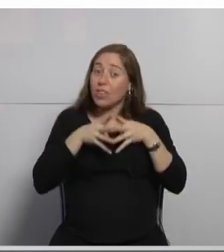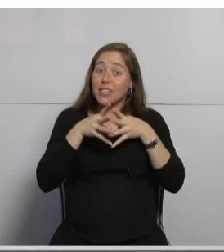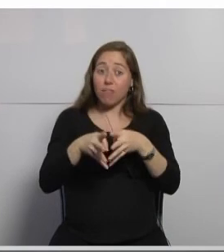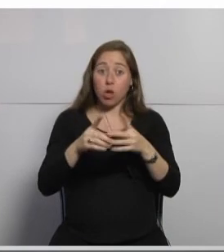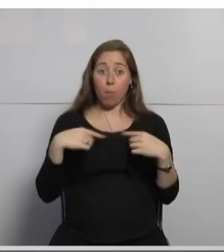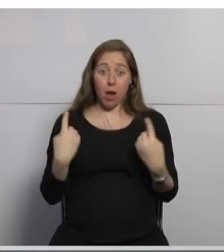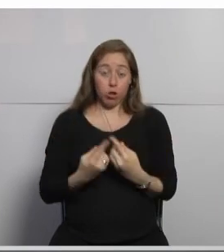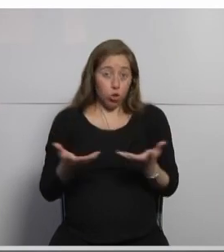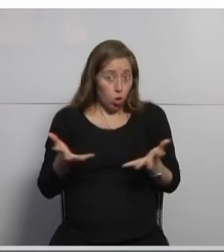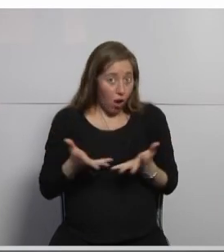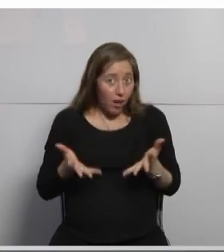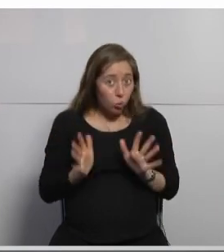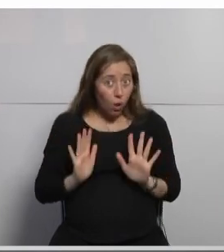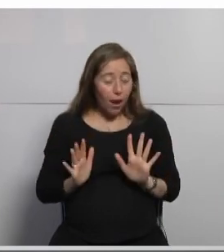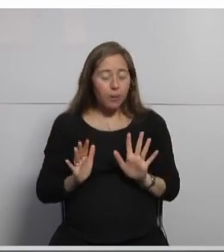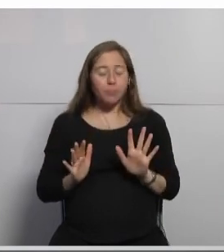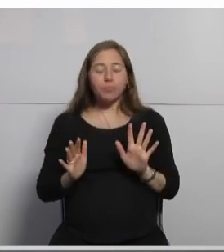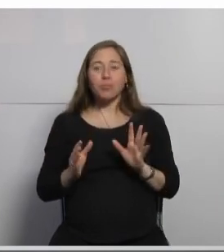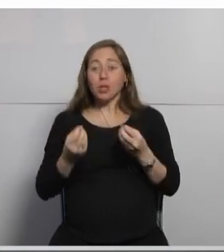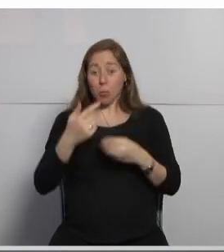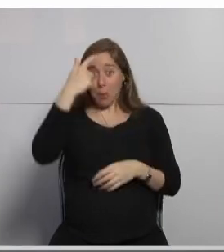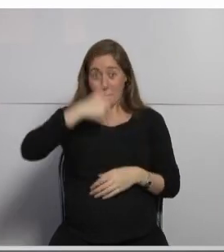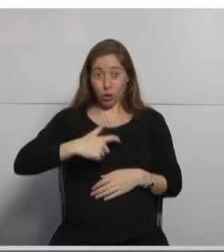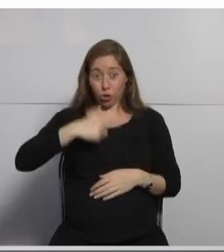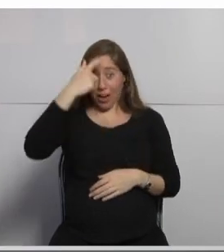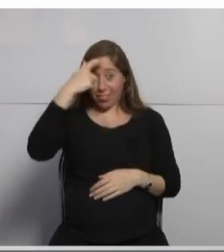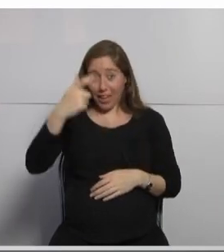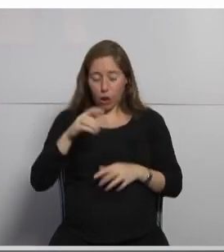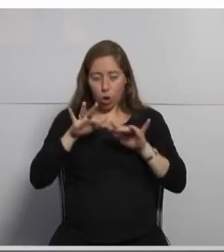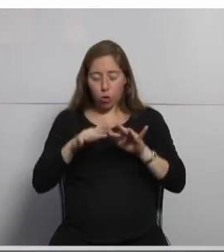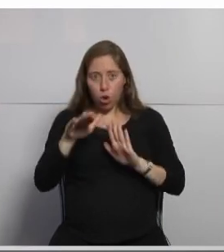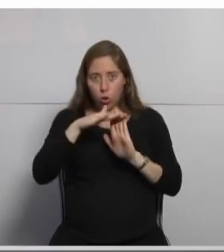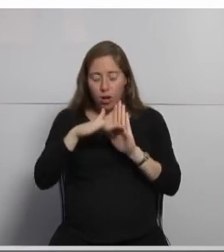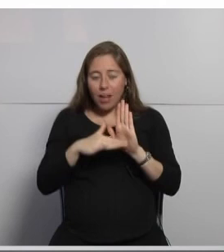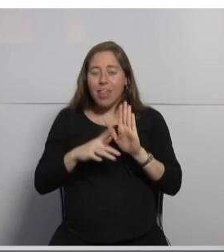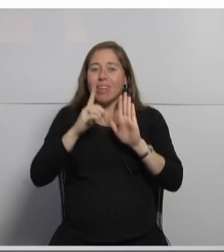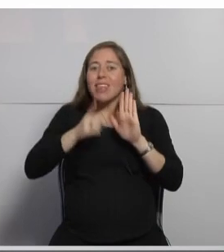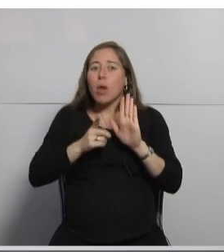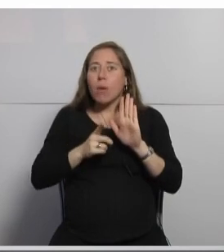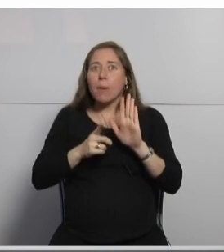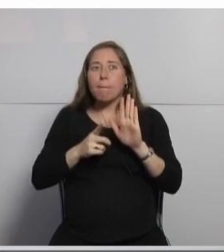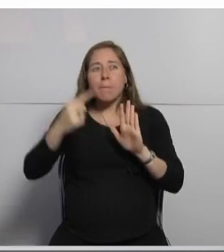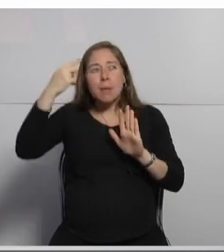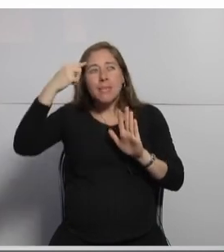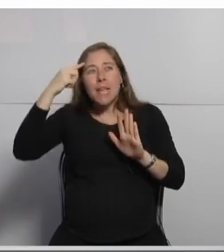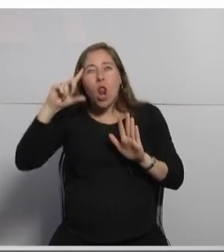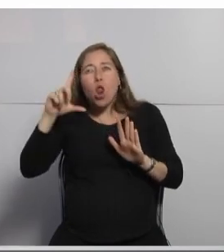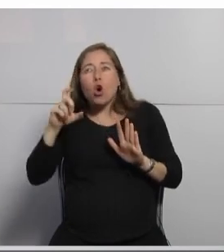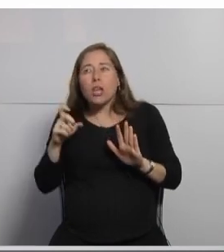es que los desarrolladores tienen que desarrollar toda la lógica